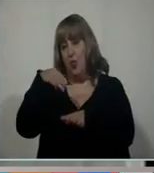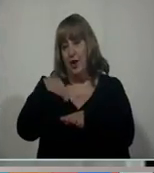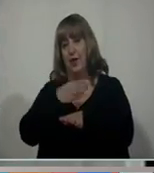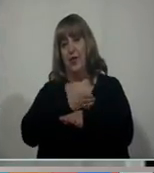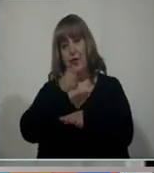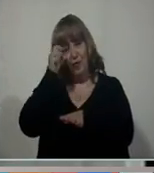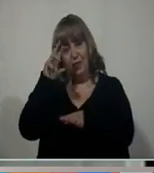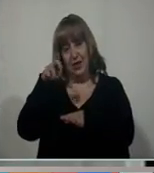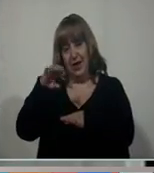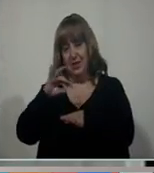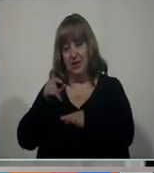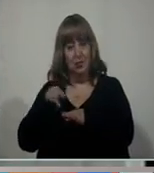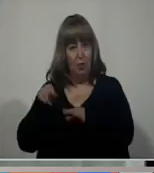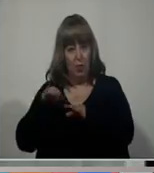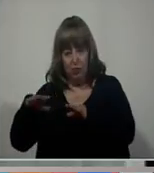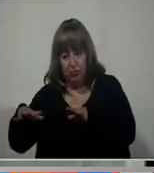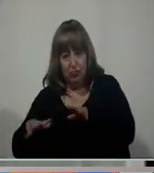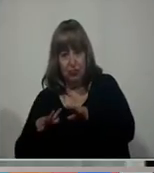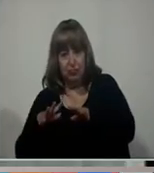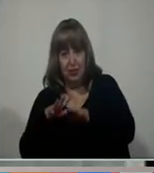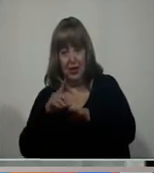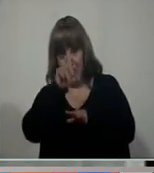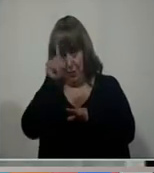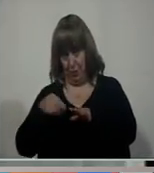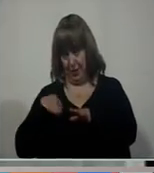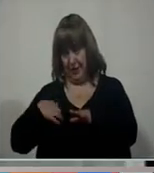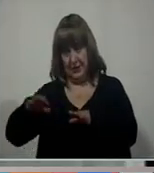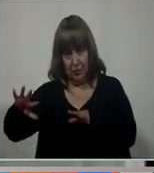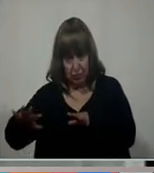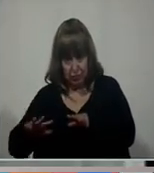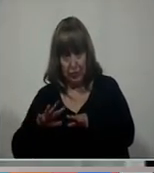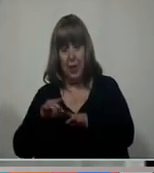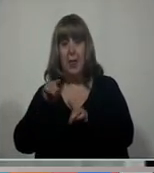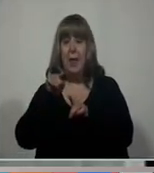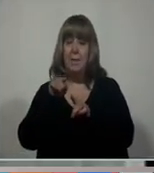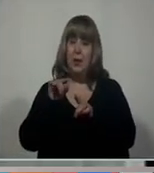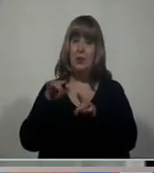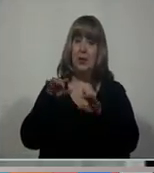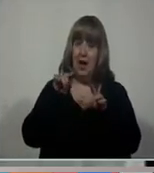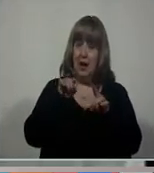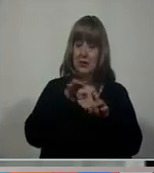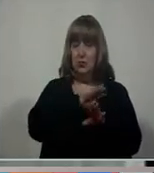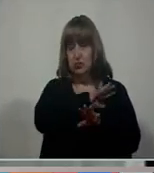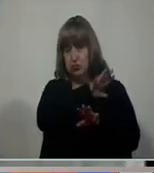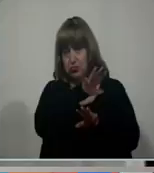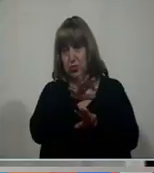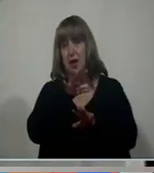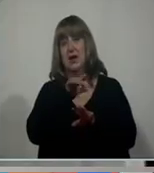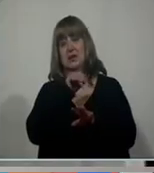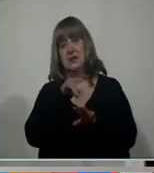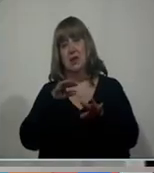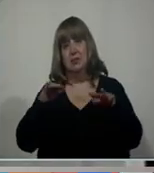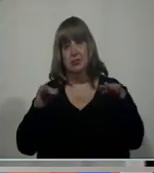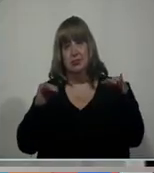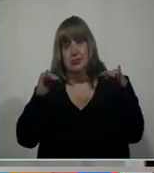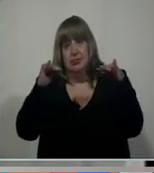de ese sistema de baja presión en la altura. Pero su radio de acción ya está generando esta situación de inestabilidad creciente